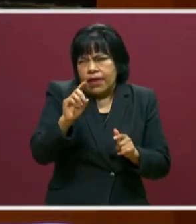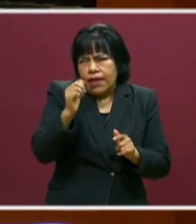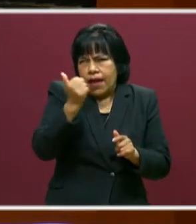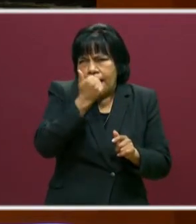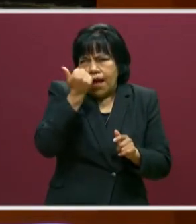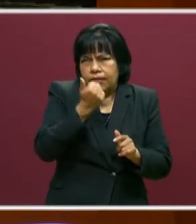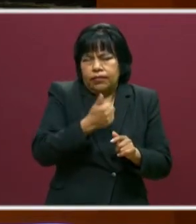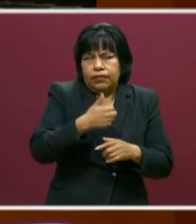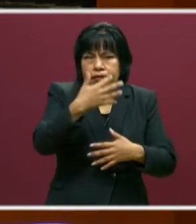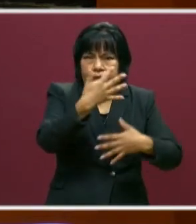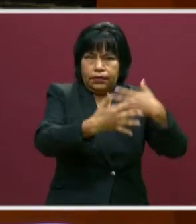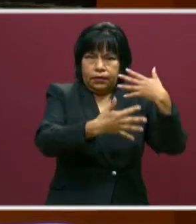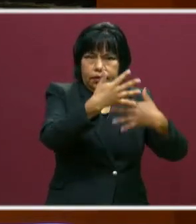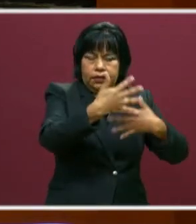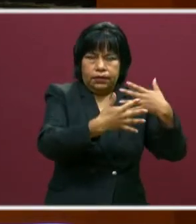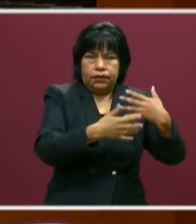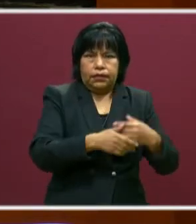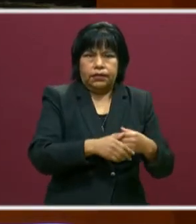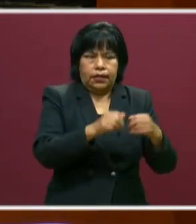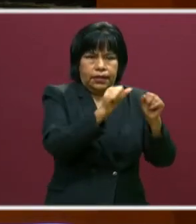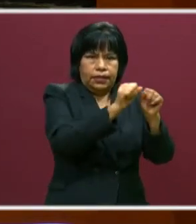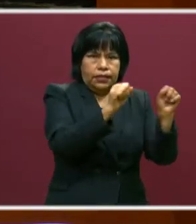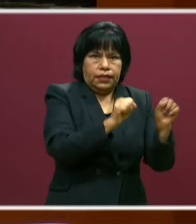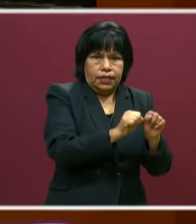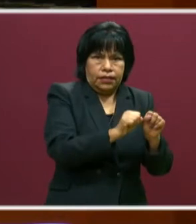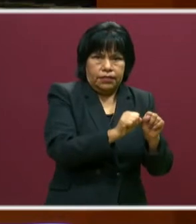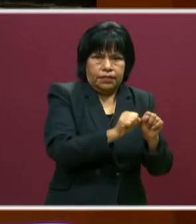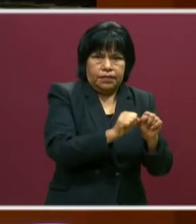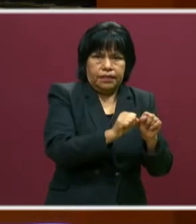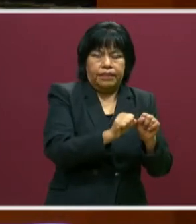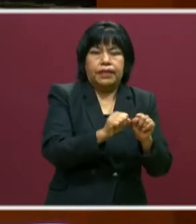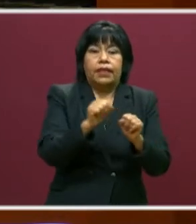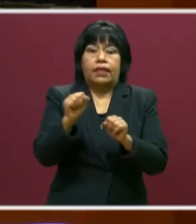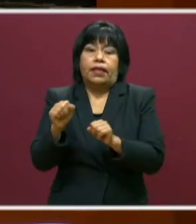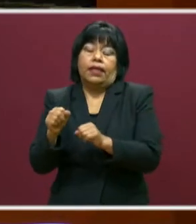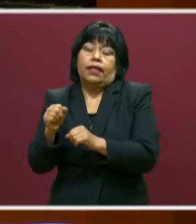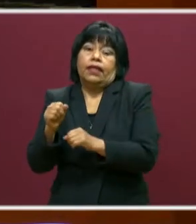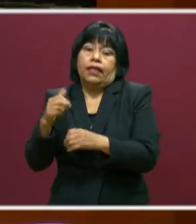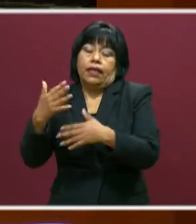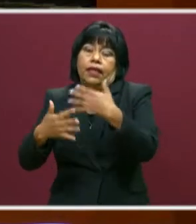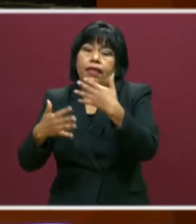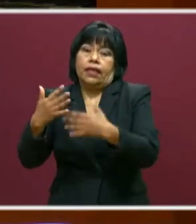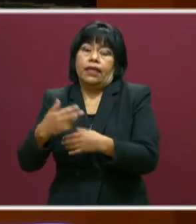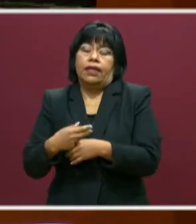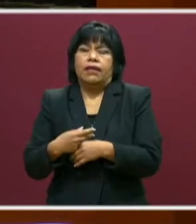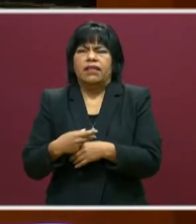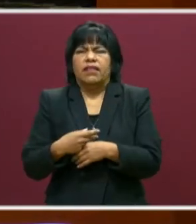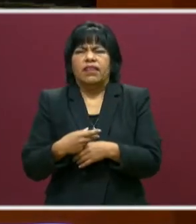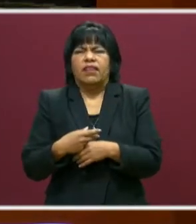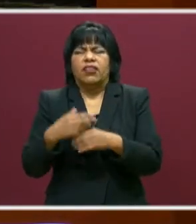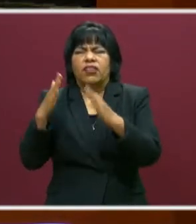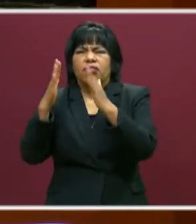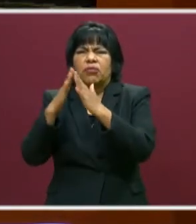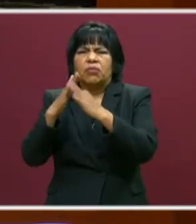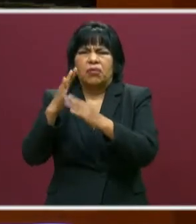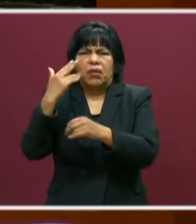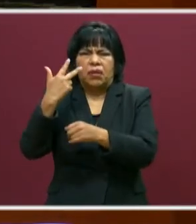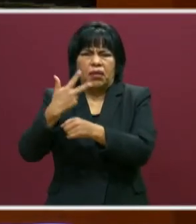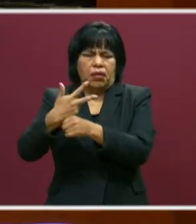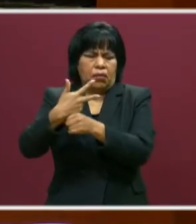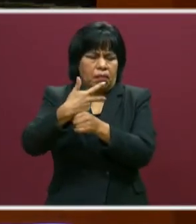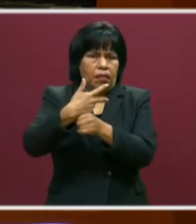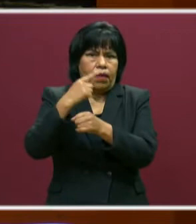en el salón y 15 en su casa observando. De entrada la gente dirá, ah, qué buena idea.